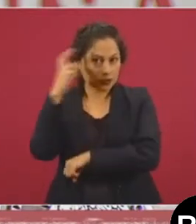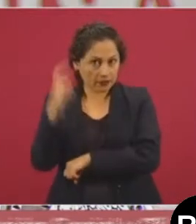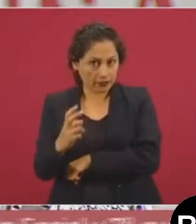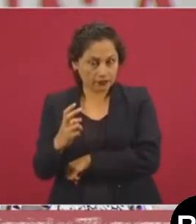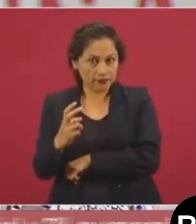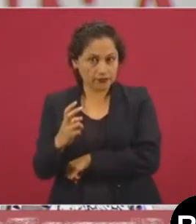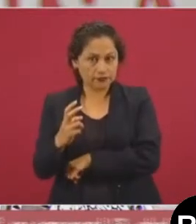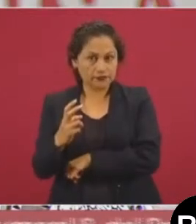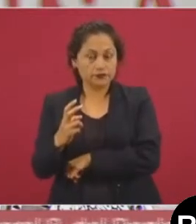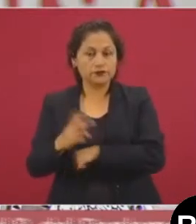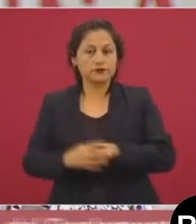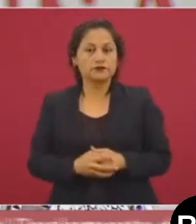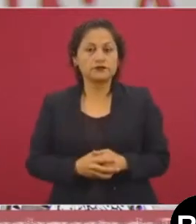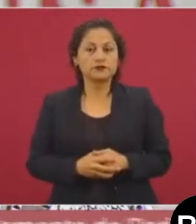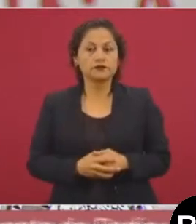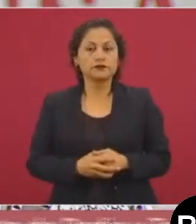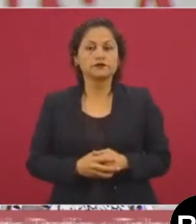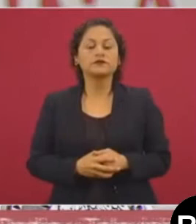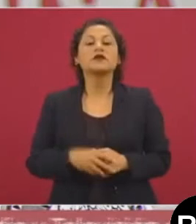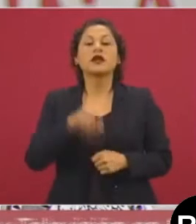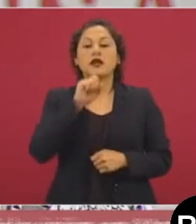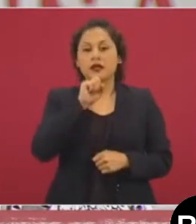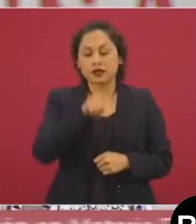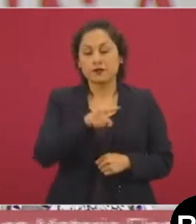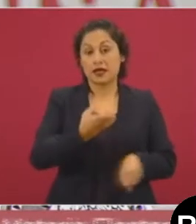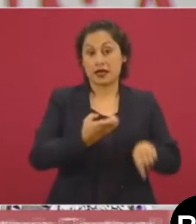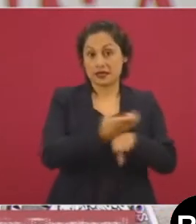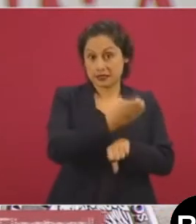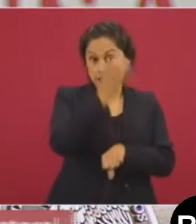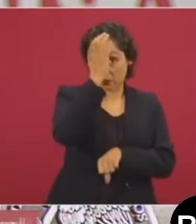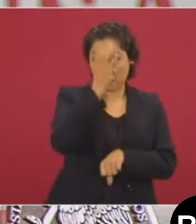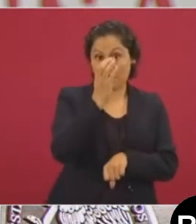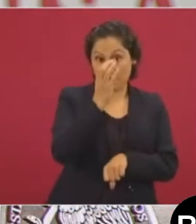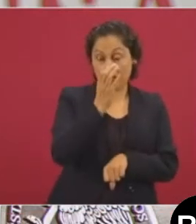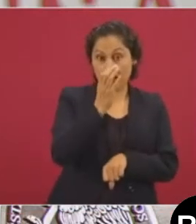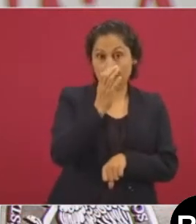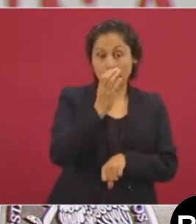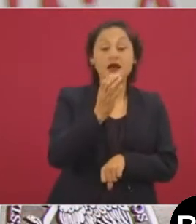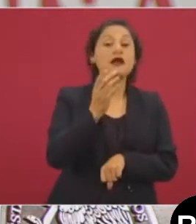para diputados locales en el caso de Coahuila.